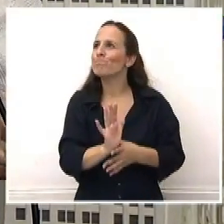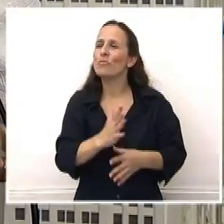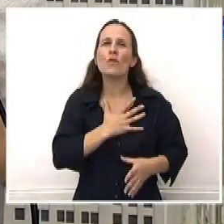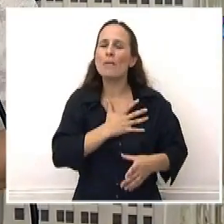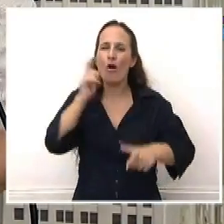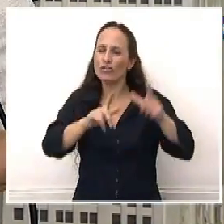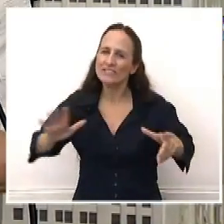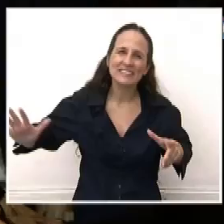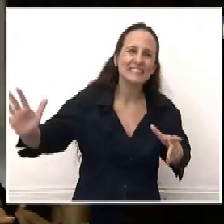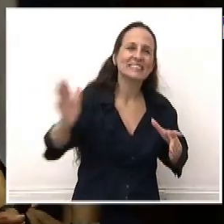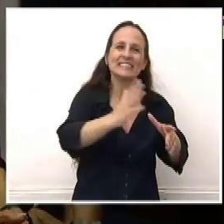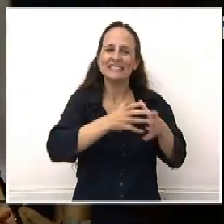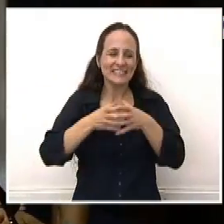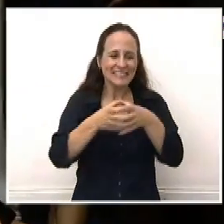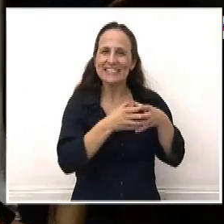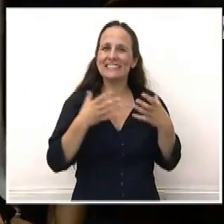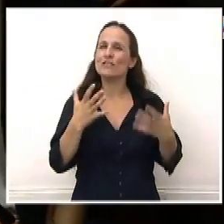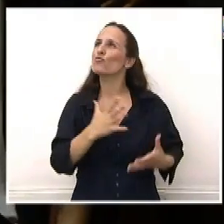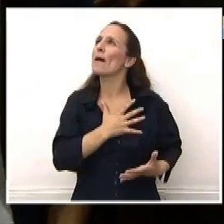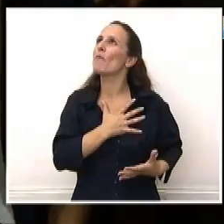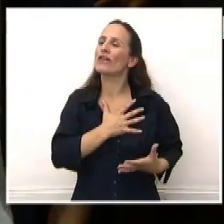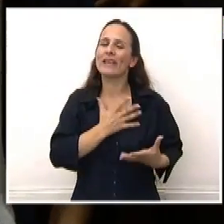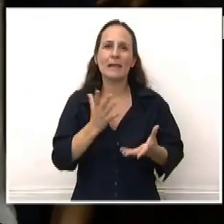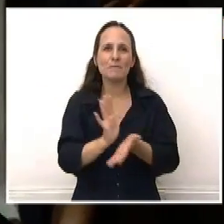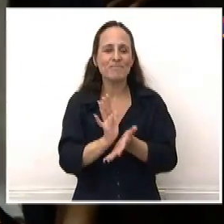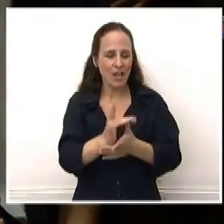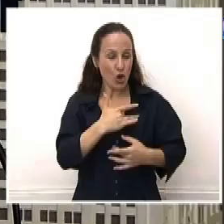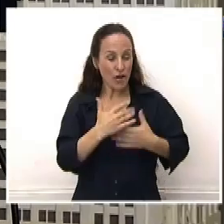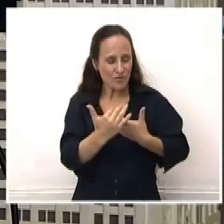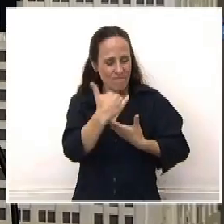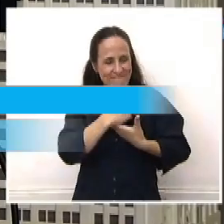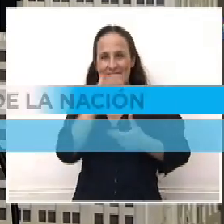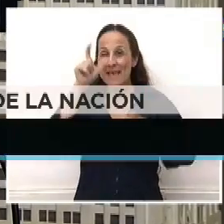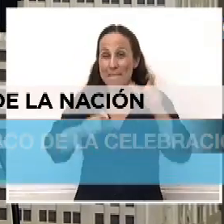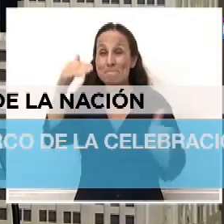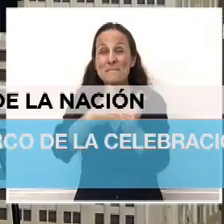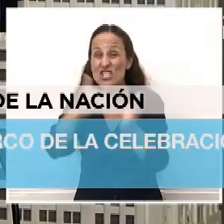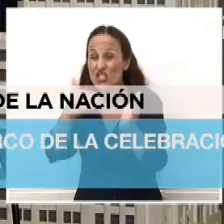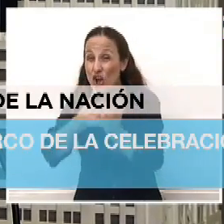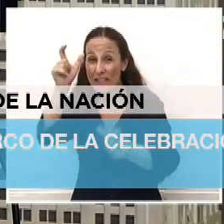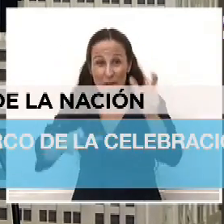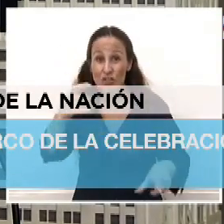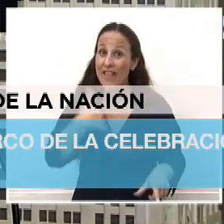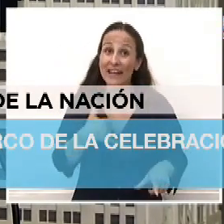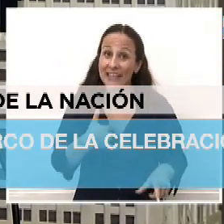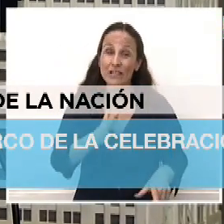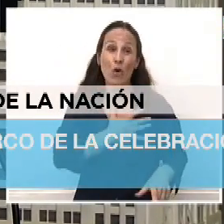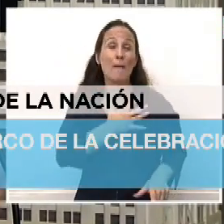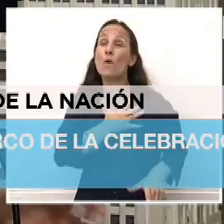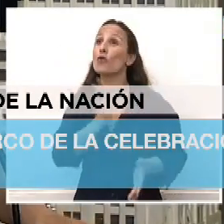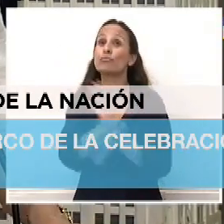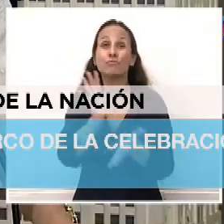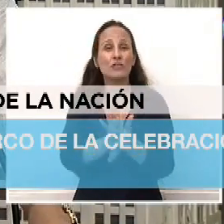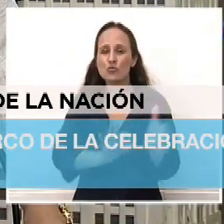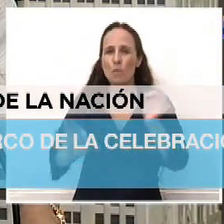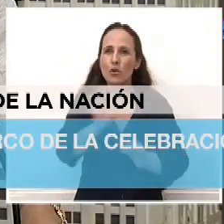un amor que cuando logra penetrar en el corazón de los millones de argentinos, se torne un proyecto transformador y liberador,